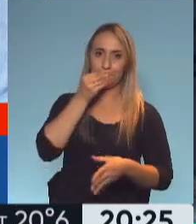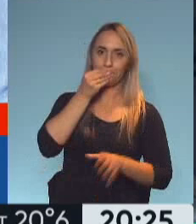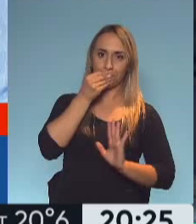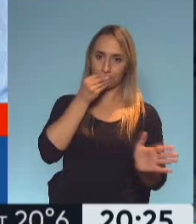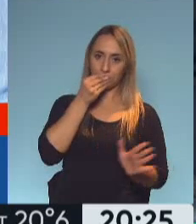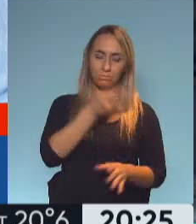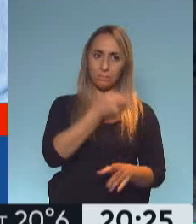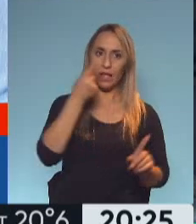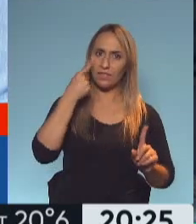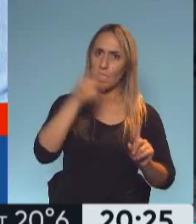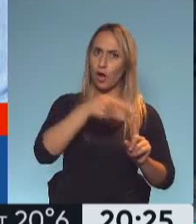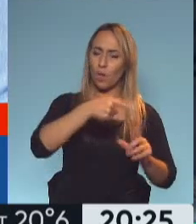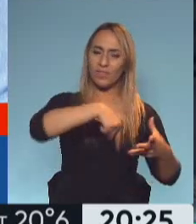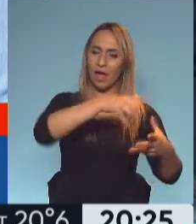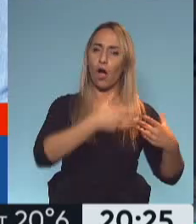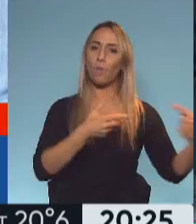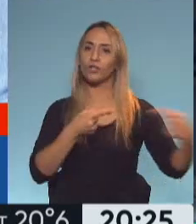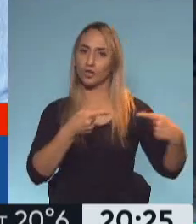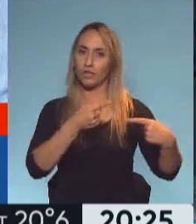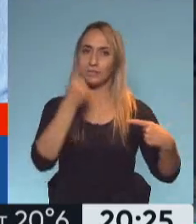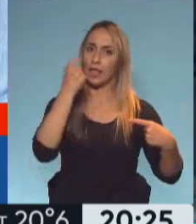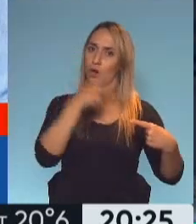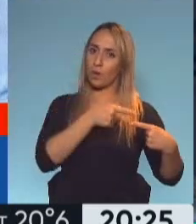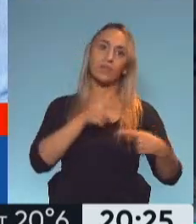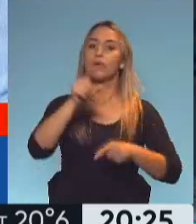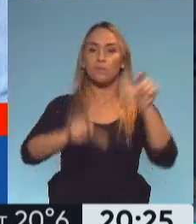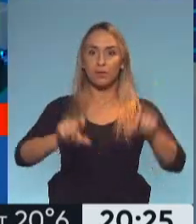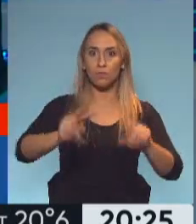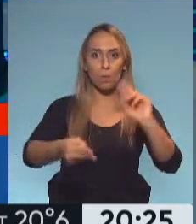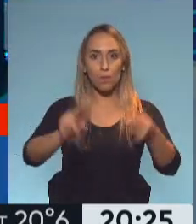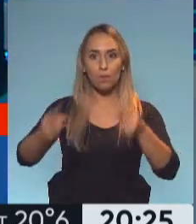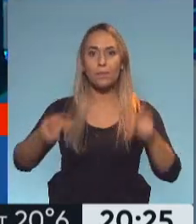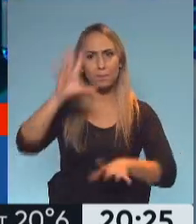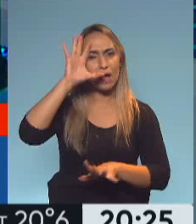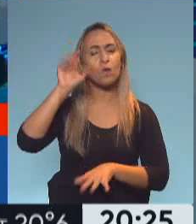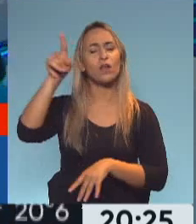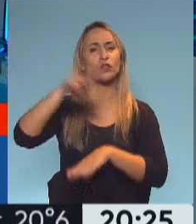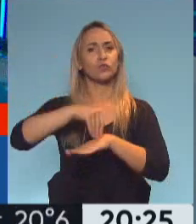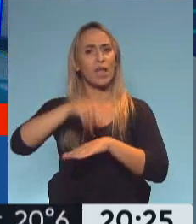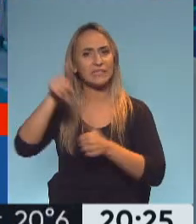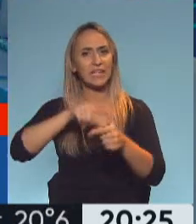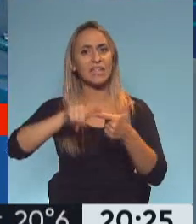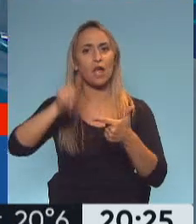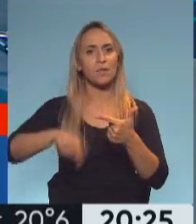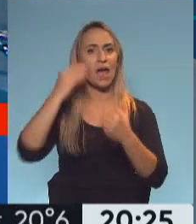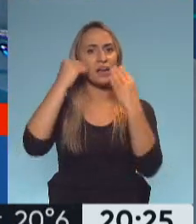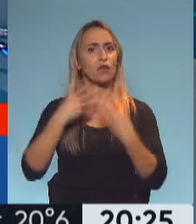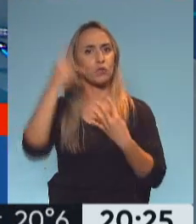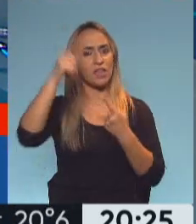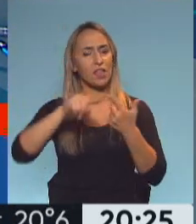empezando a morir parte importante de su población. Me acuerdo los casos de Suecia, me acuerdo el caso del Reino Unido.